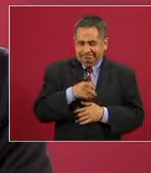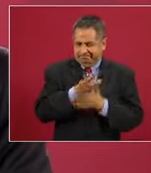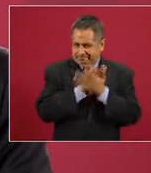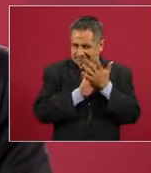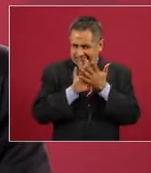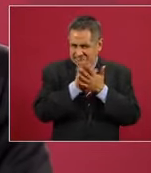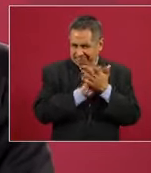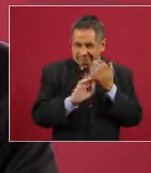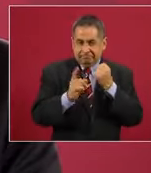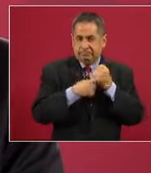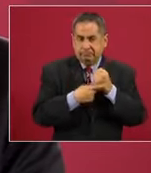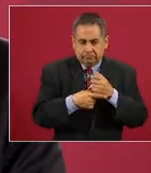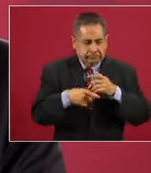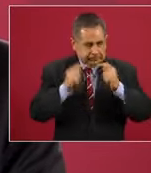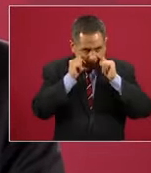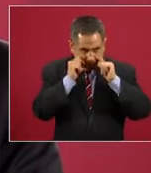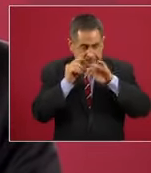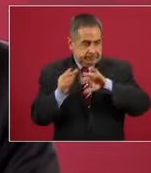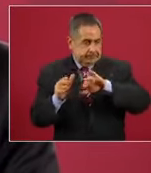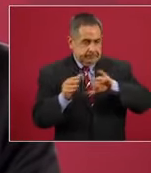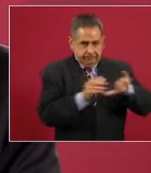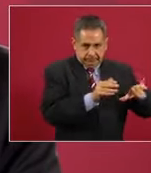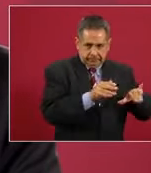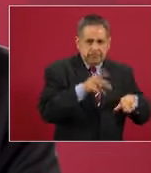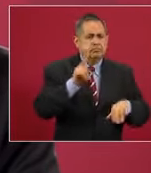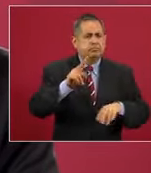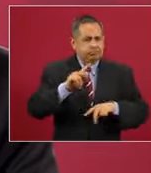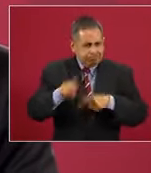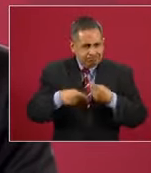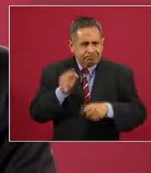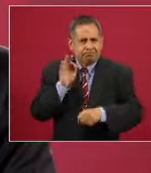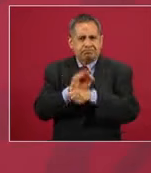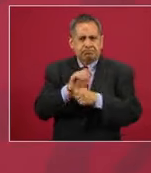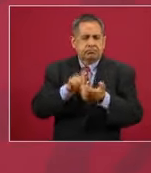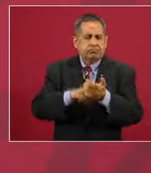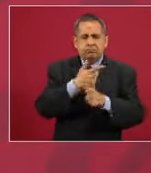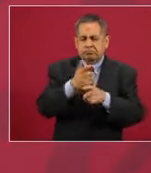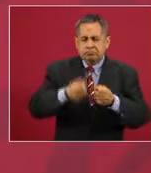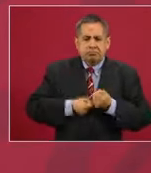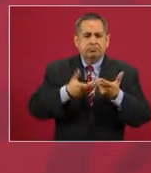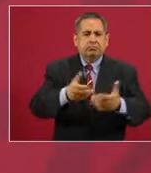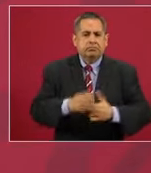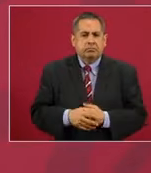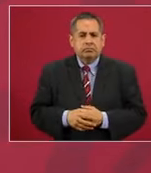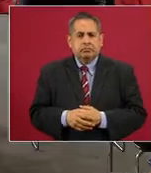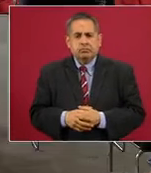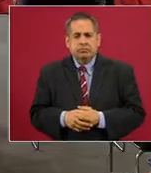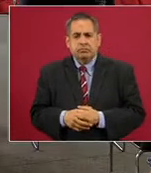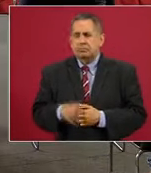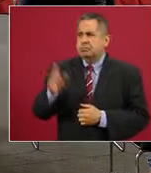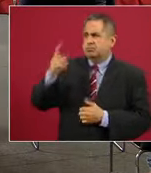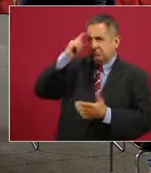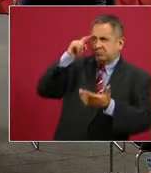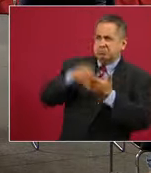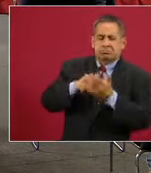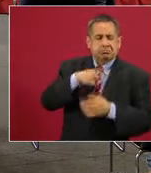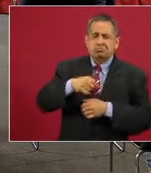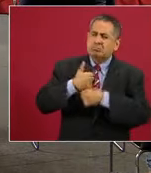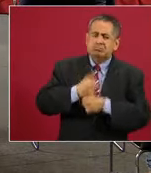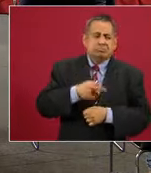pero de todas maneras van a tener garantizadas sus libertades. Pareciera que no se le crean las víctimas, presidente.